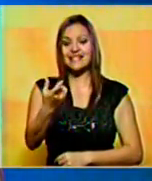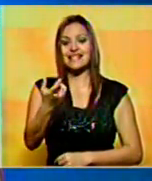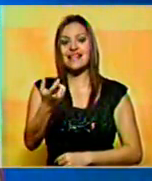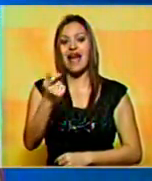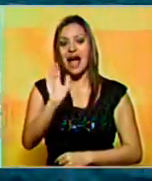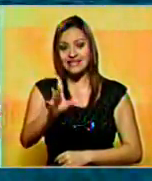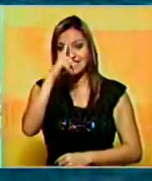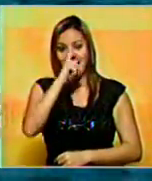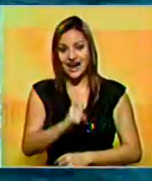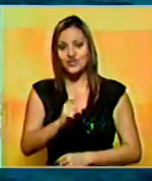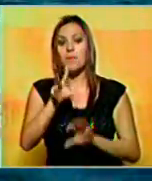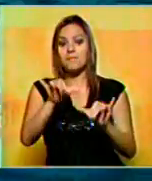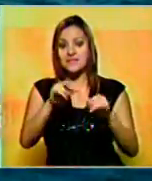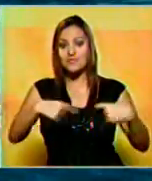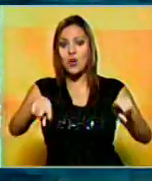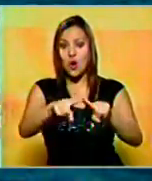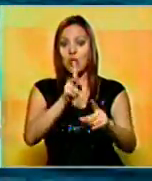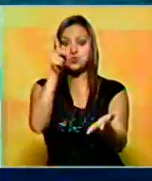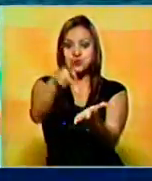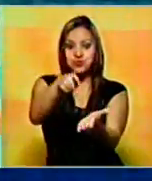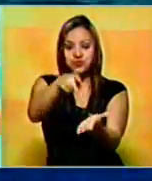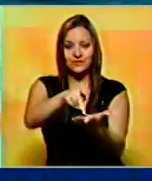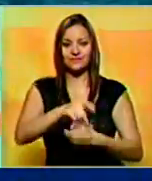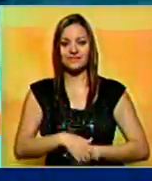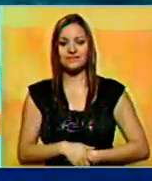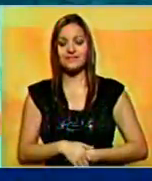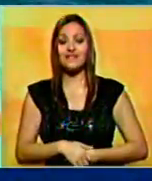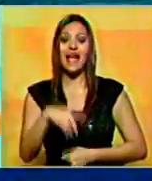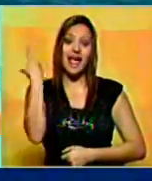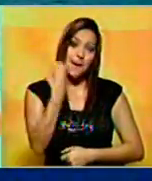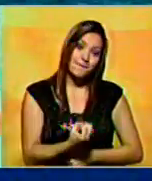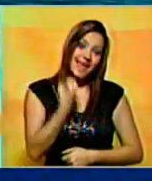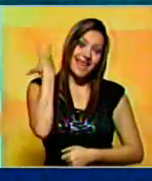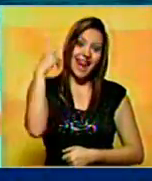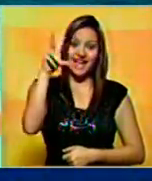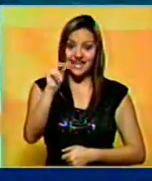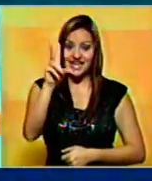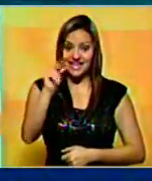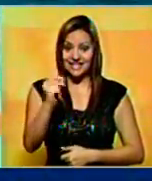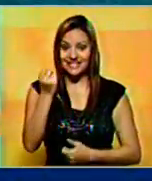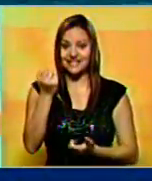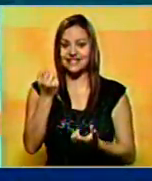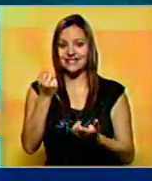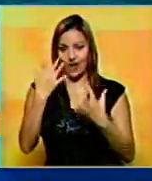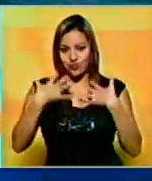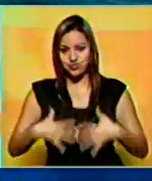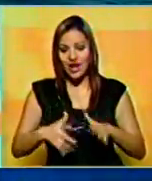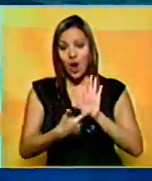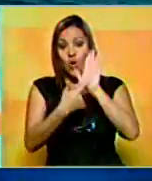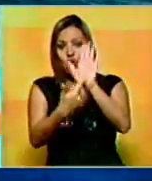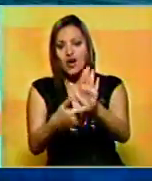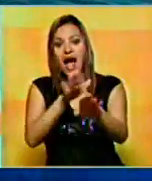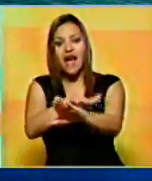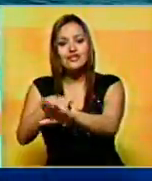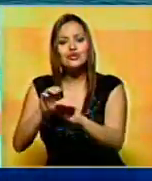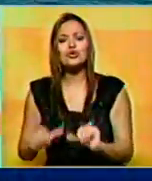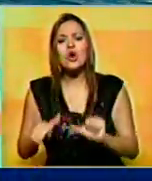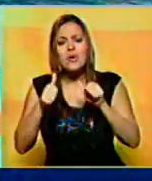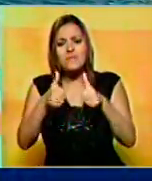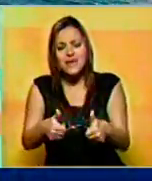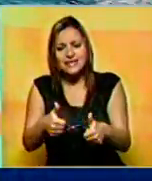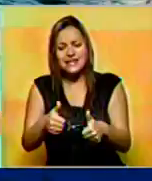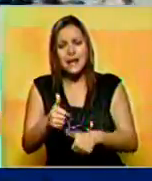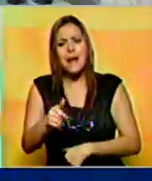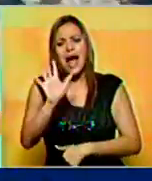por la zona. La llegada de las ballenas grises a la costa de California anuncia en el inicio de uno de los